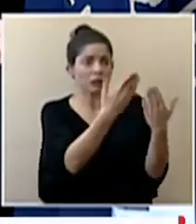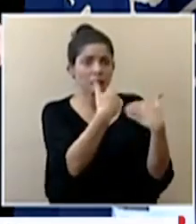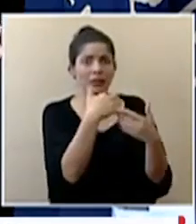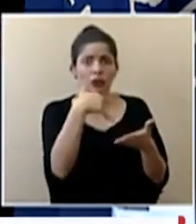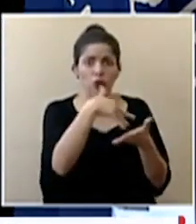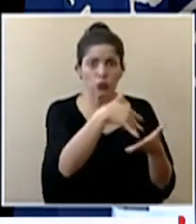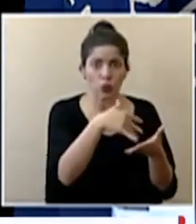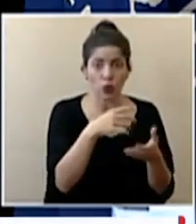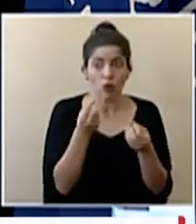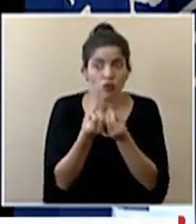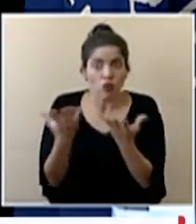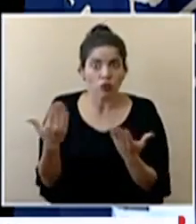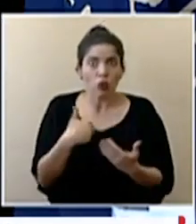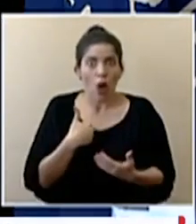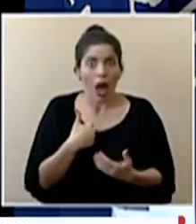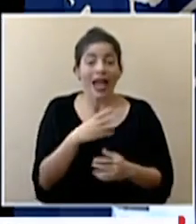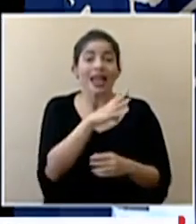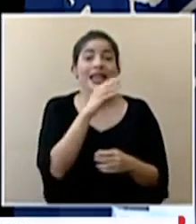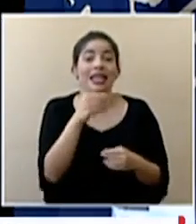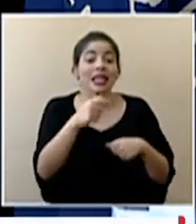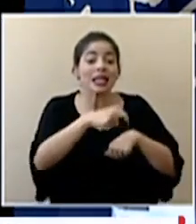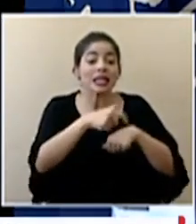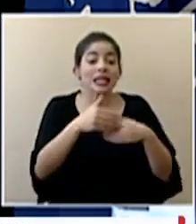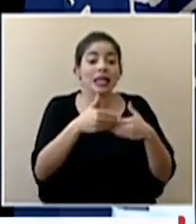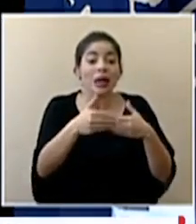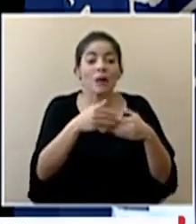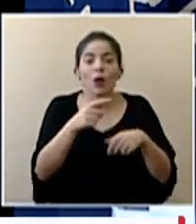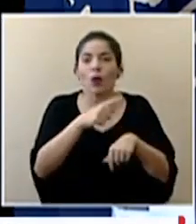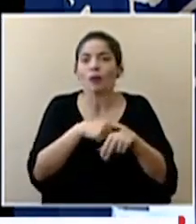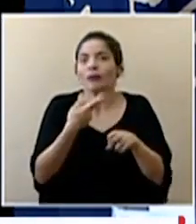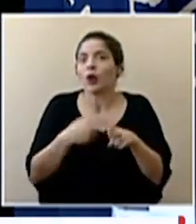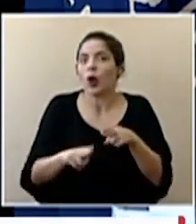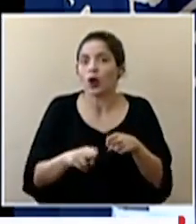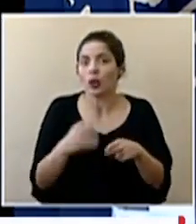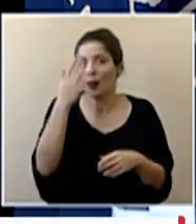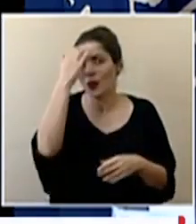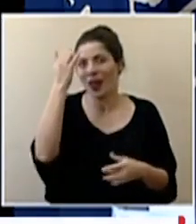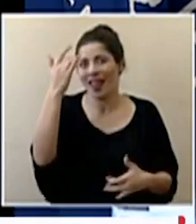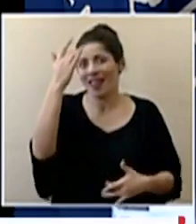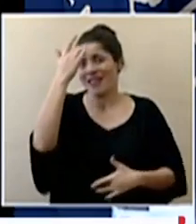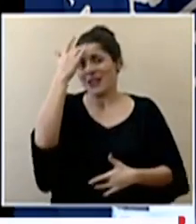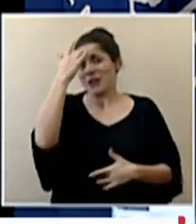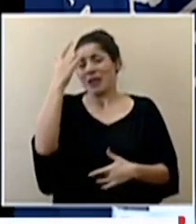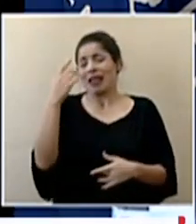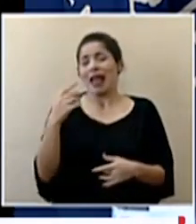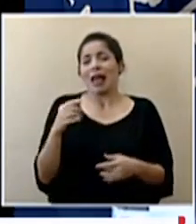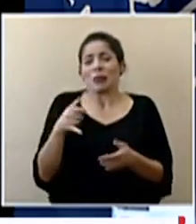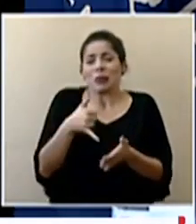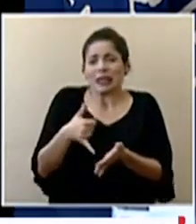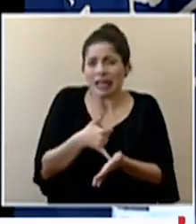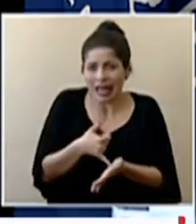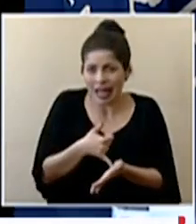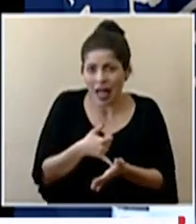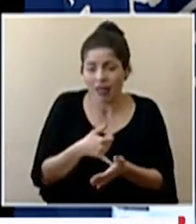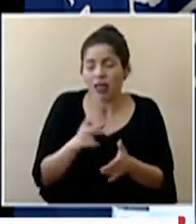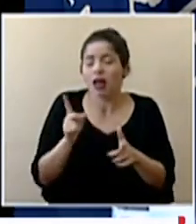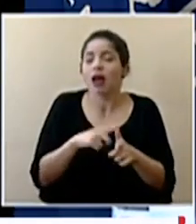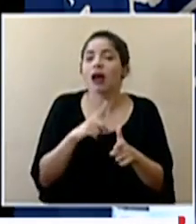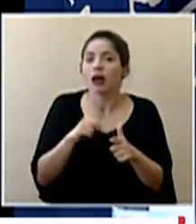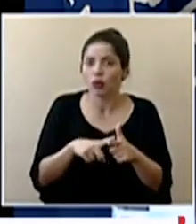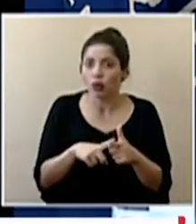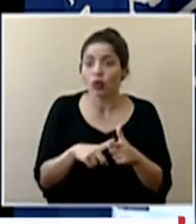efectividad son puntos de muy corto plazo. O sea, esto es una enfermedad aguda y eso hace que